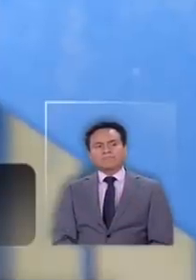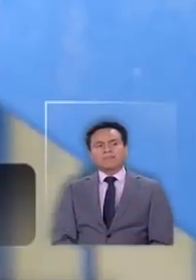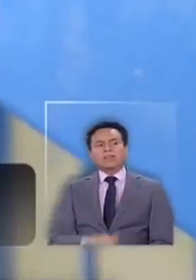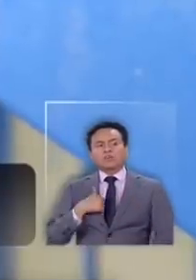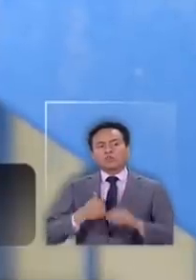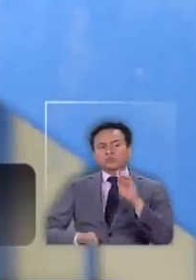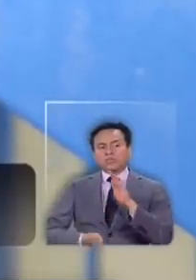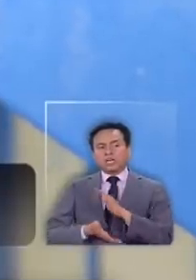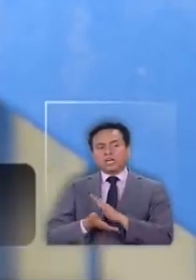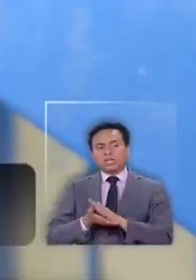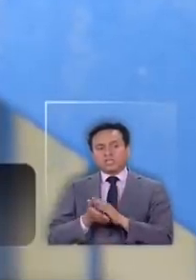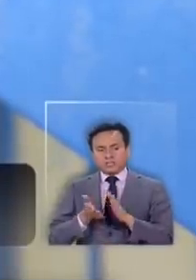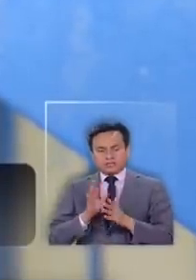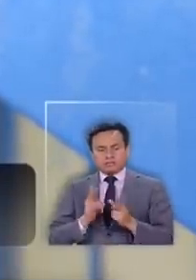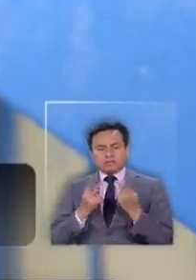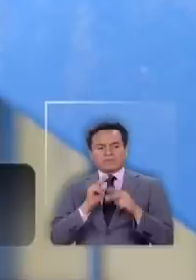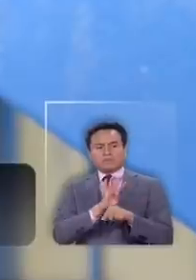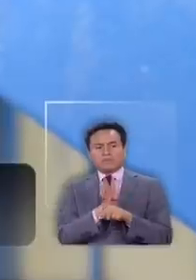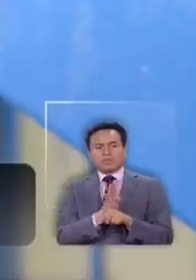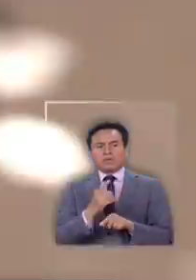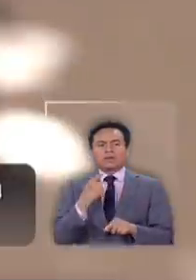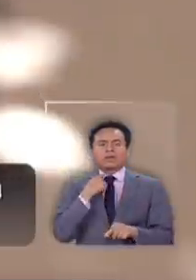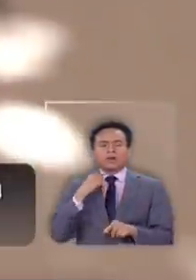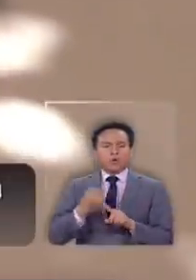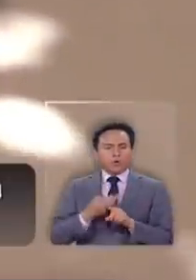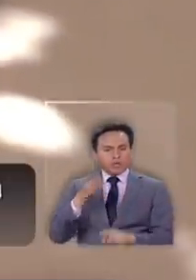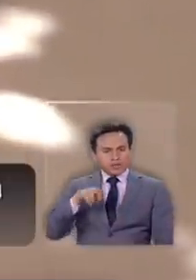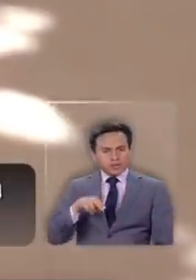Salí bien del coronavirus. ¿Me puede volver a dar?